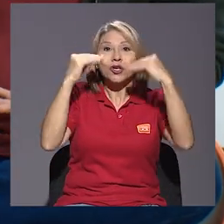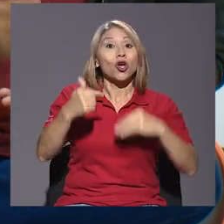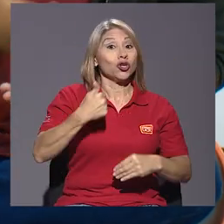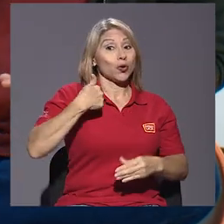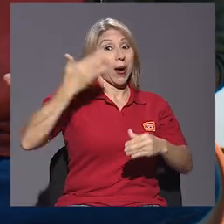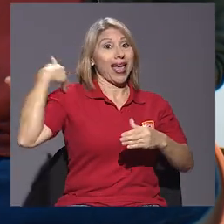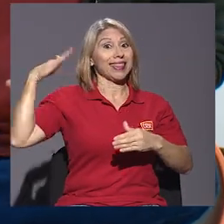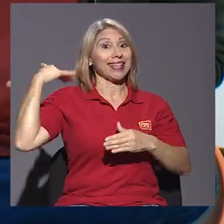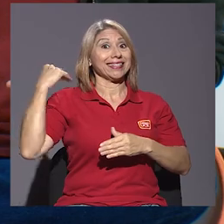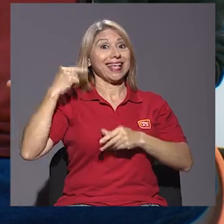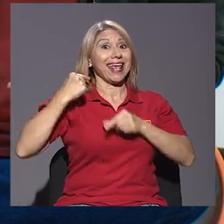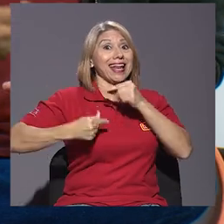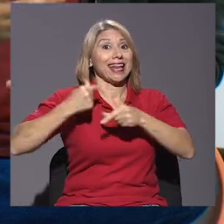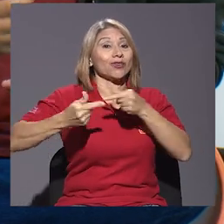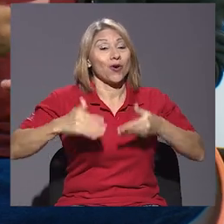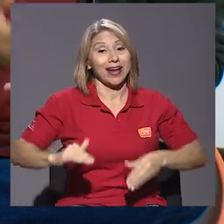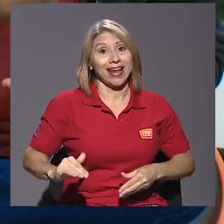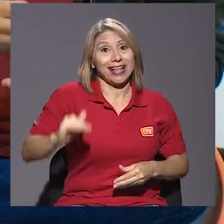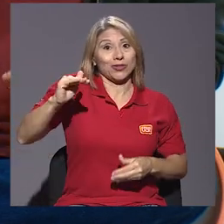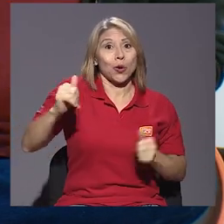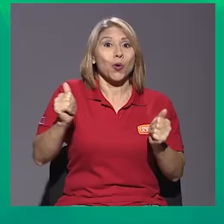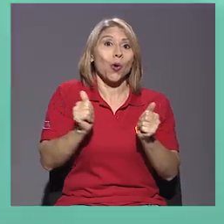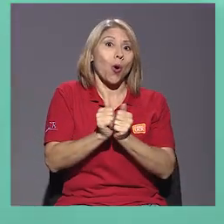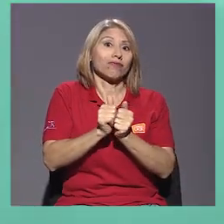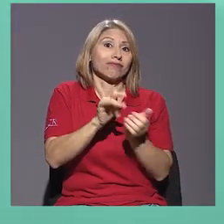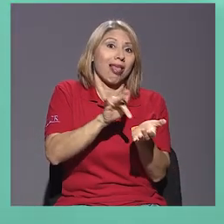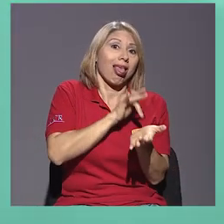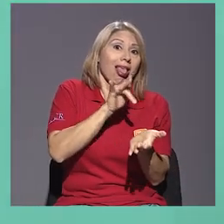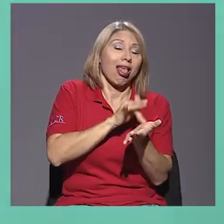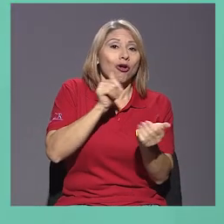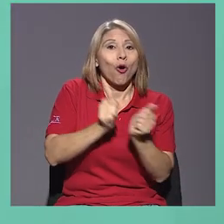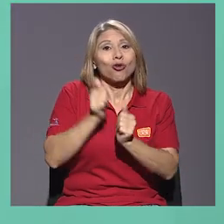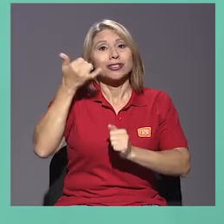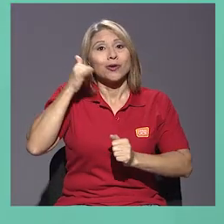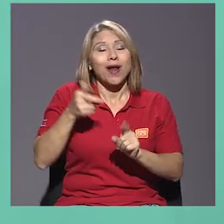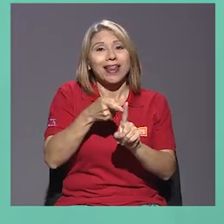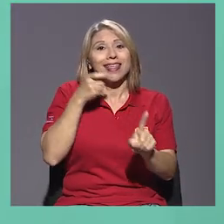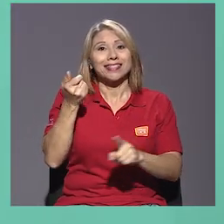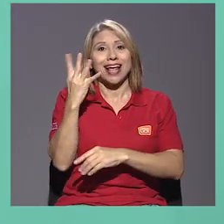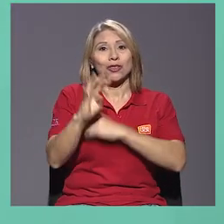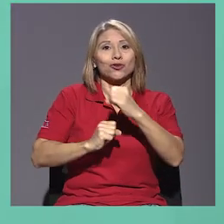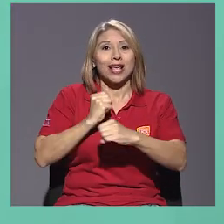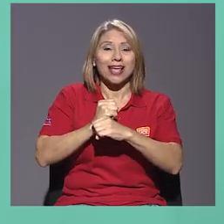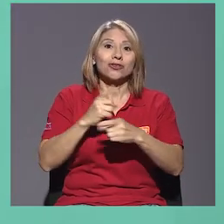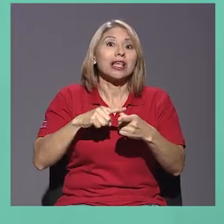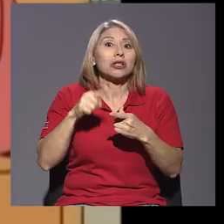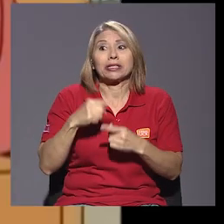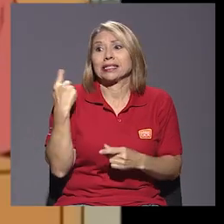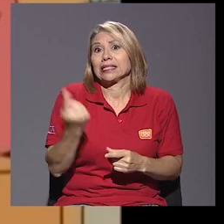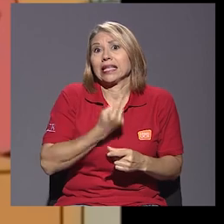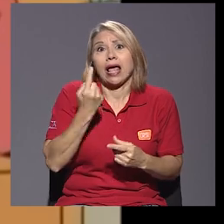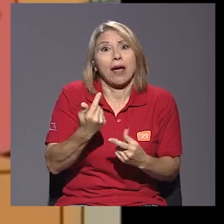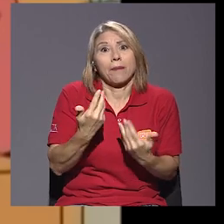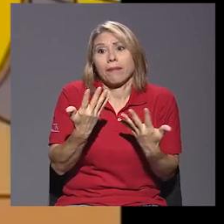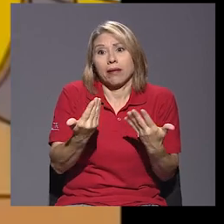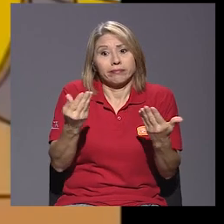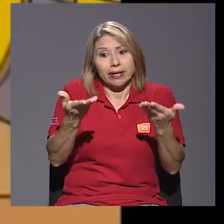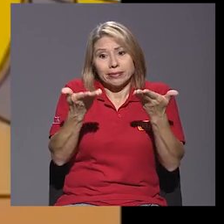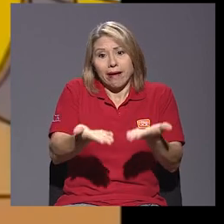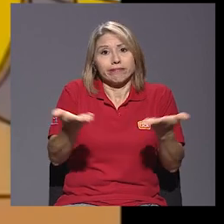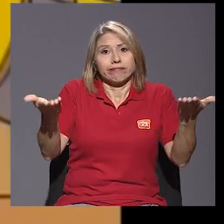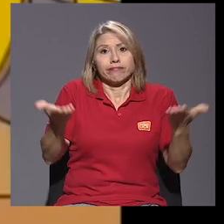generación que creció ya con un celular, un smartphone, desde los 14. Entonces el porno siempre estuvo al alcance de la mano.